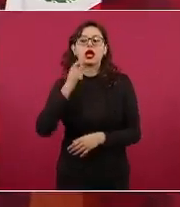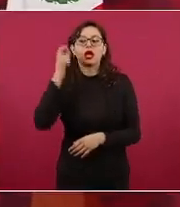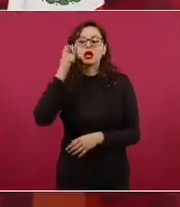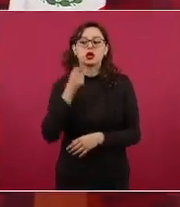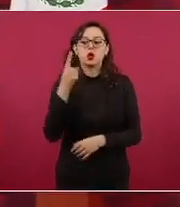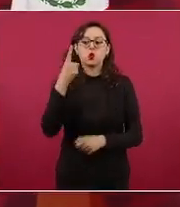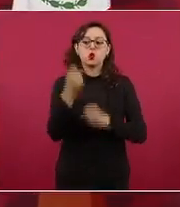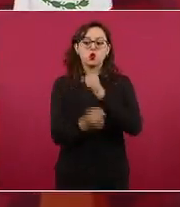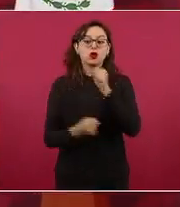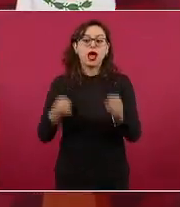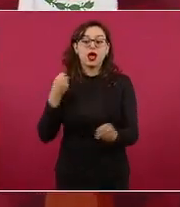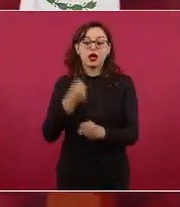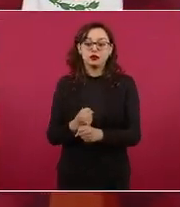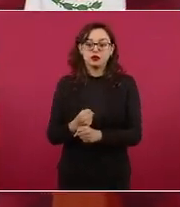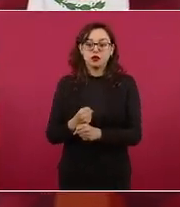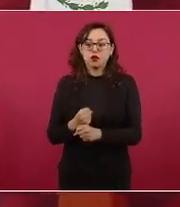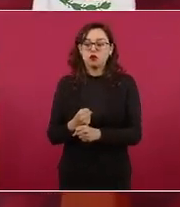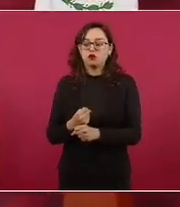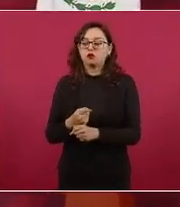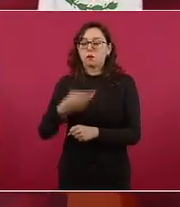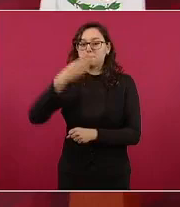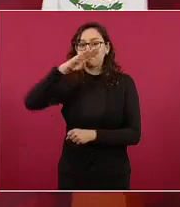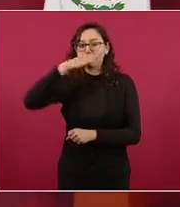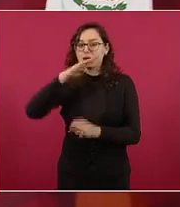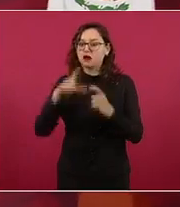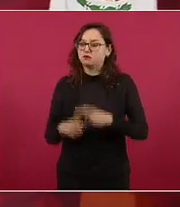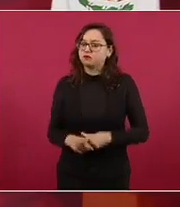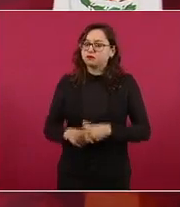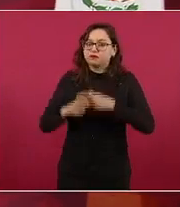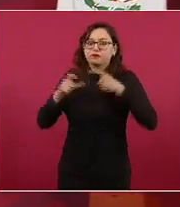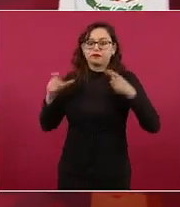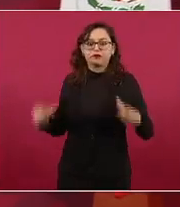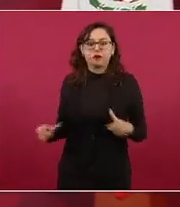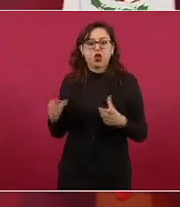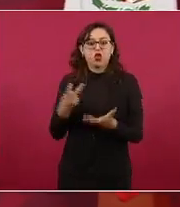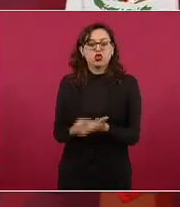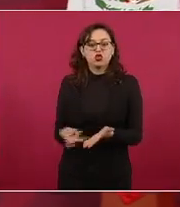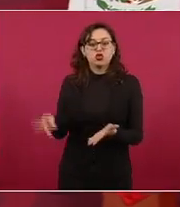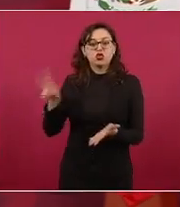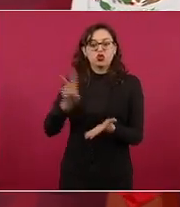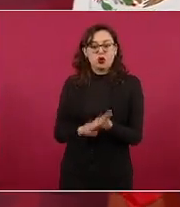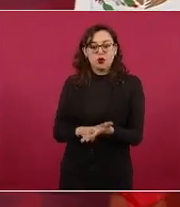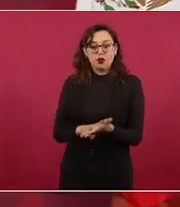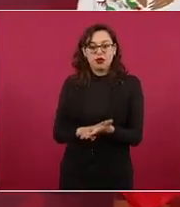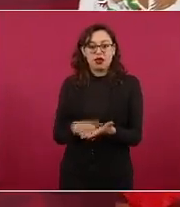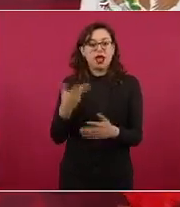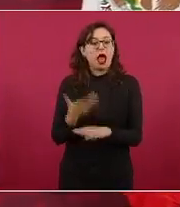fertilizantes donde nada más era para autoconsumo